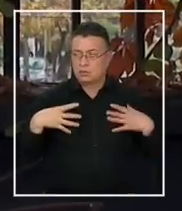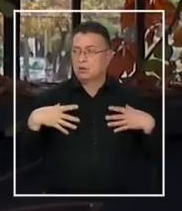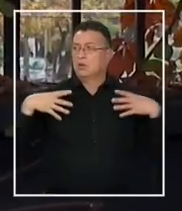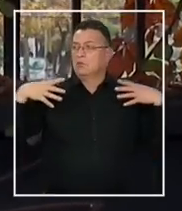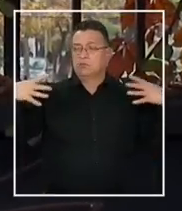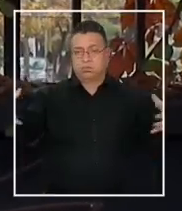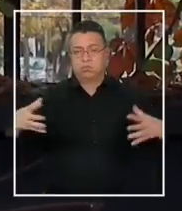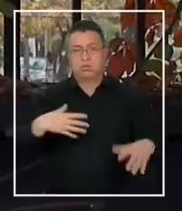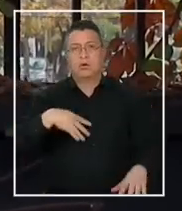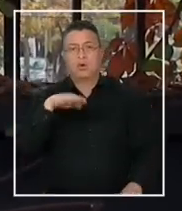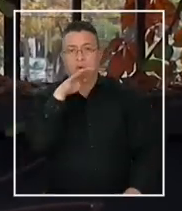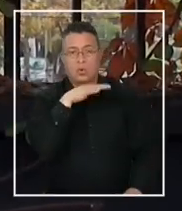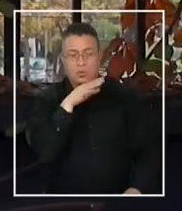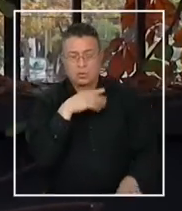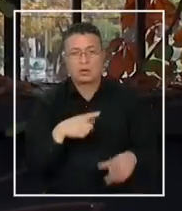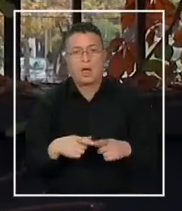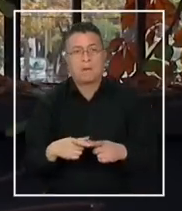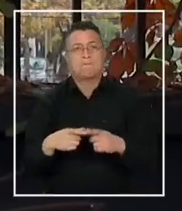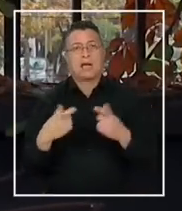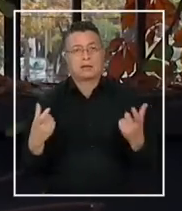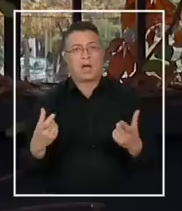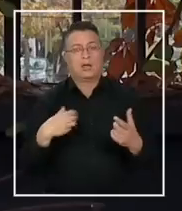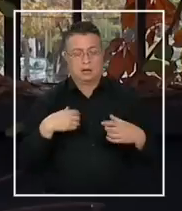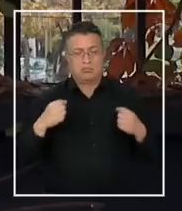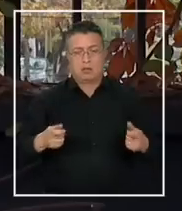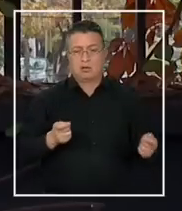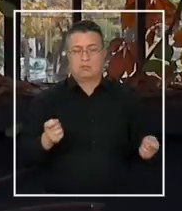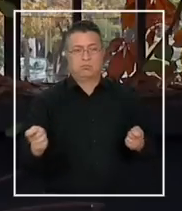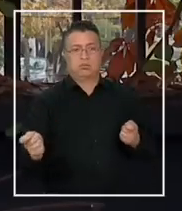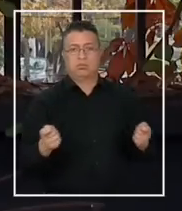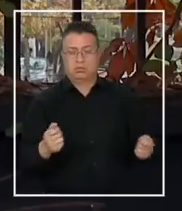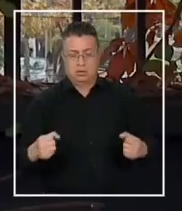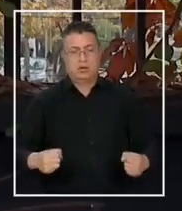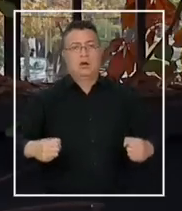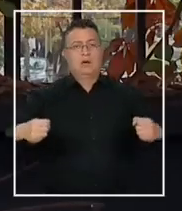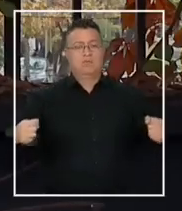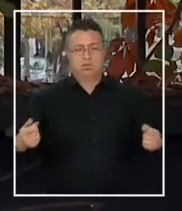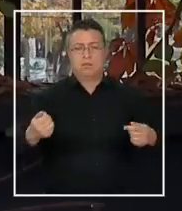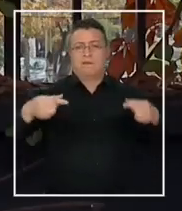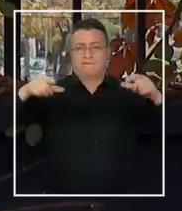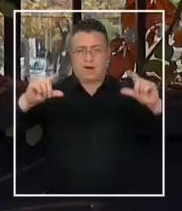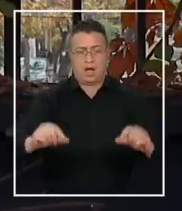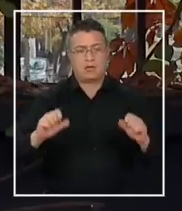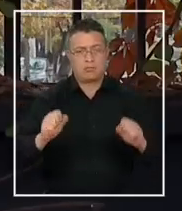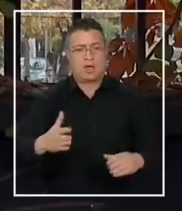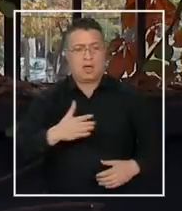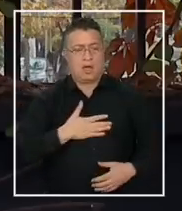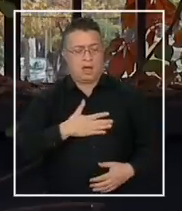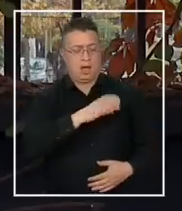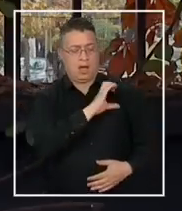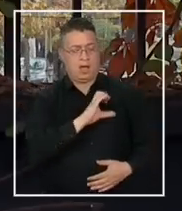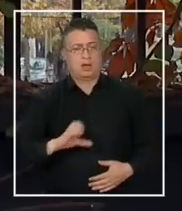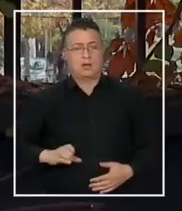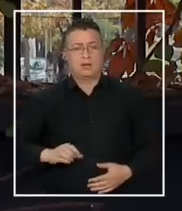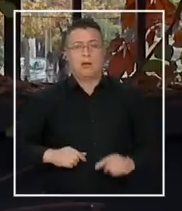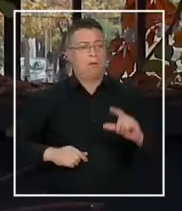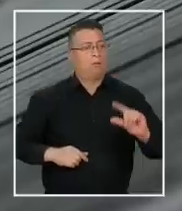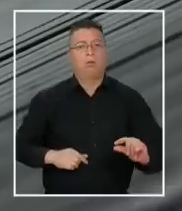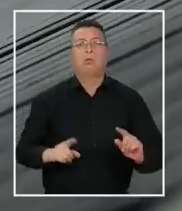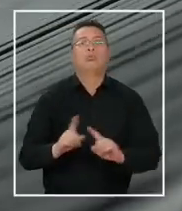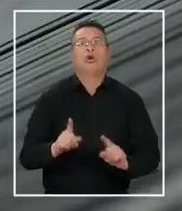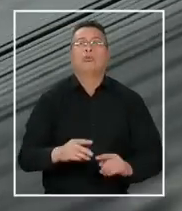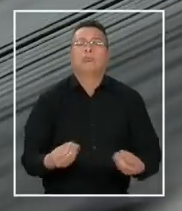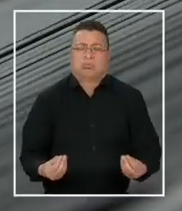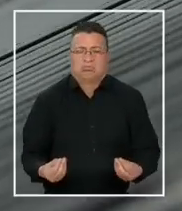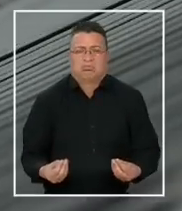usuarios de pasaje, que tiene una gran capacidad de negociación para conseguir precios más baratos, no tenga los precios más baratos del mercado.